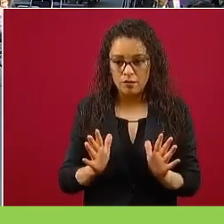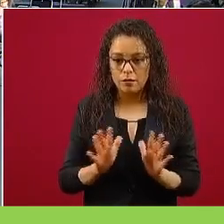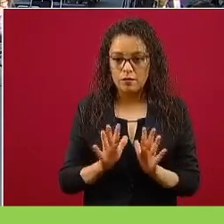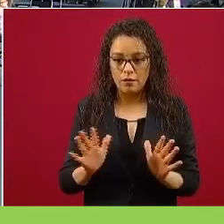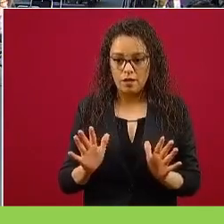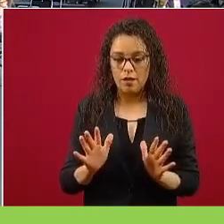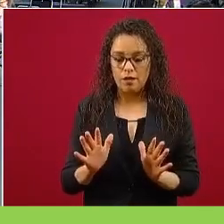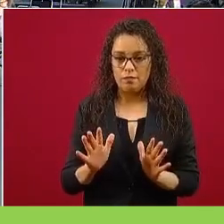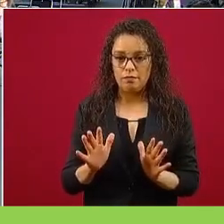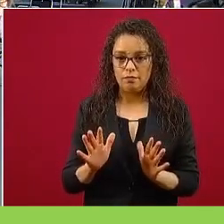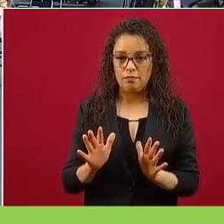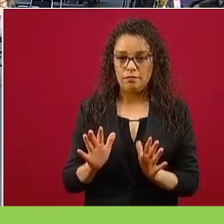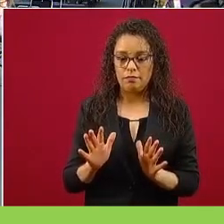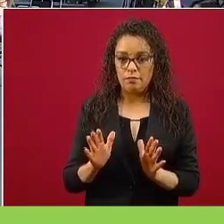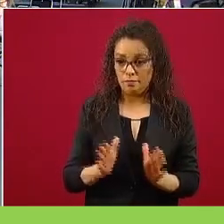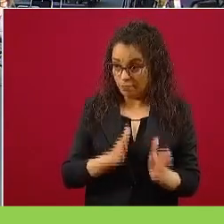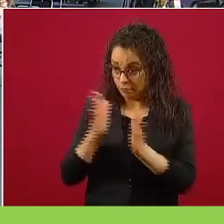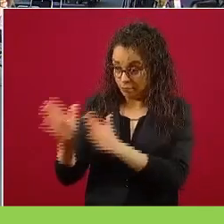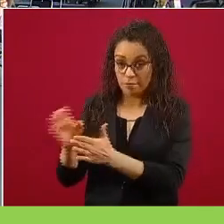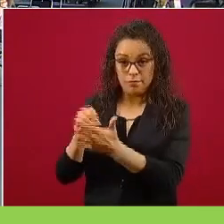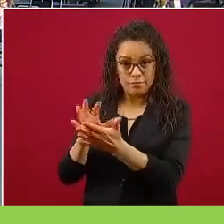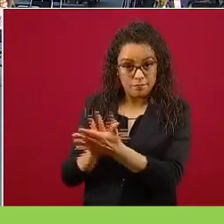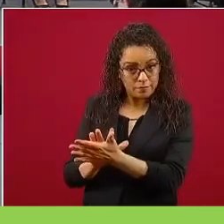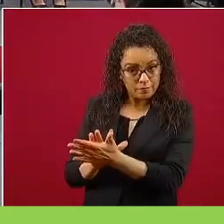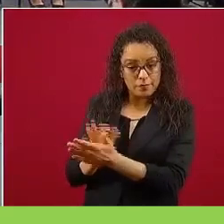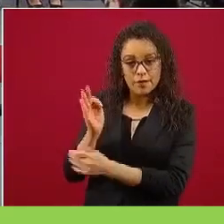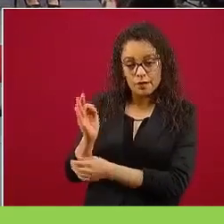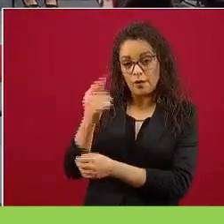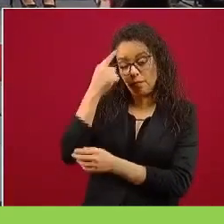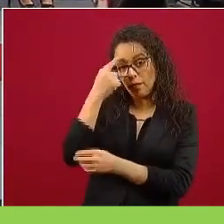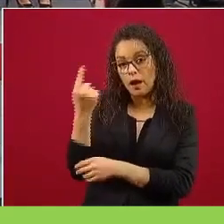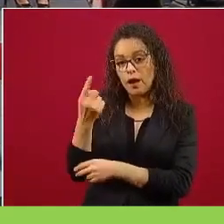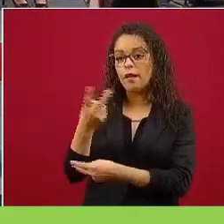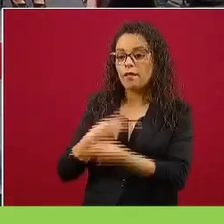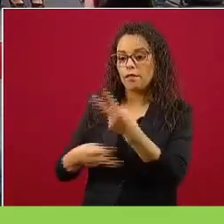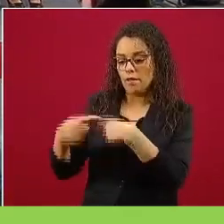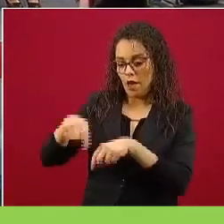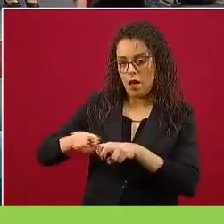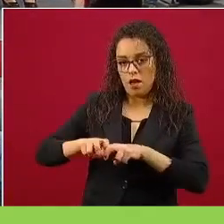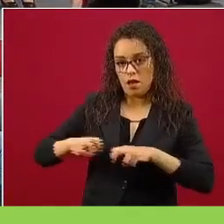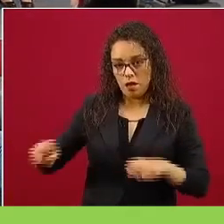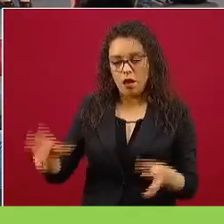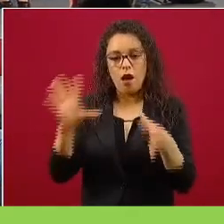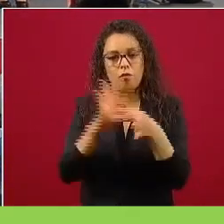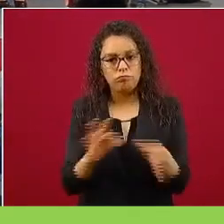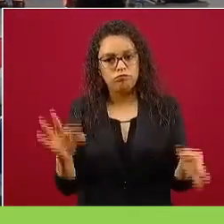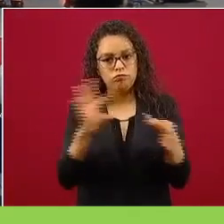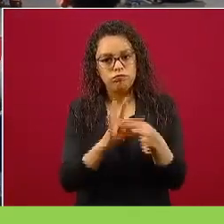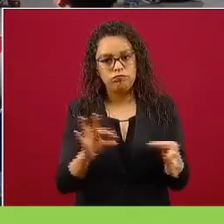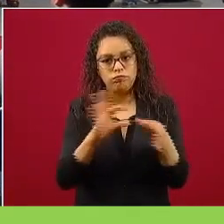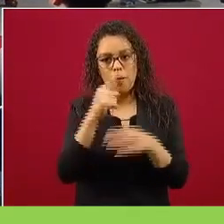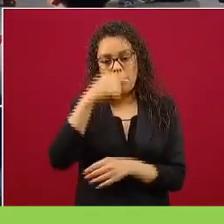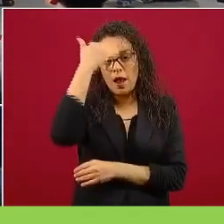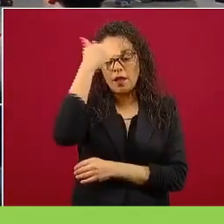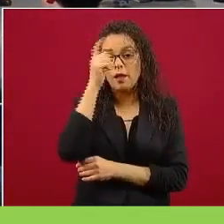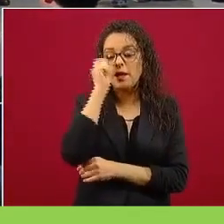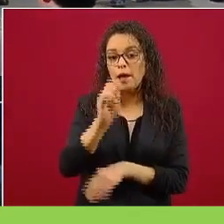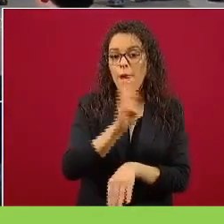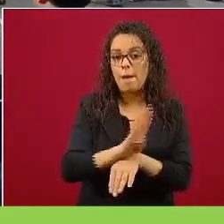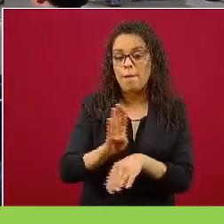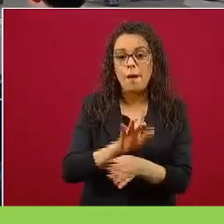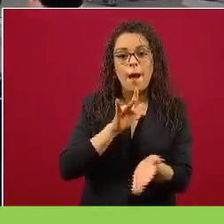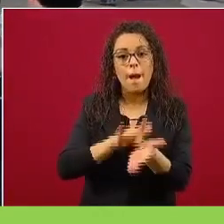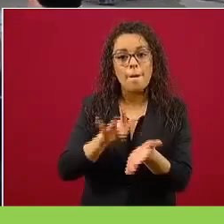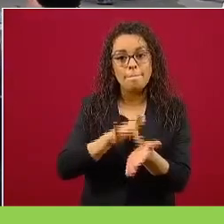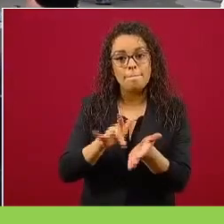aceptamos el emplazamiento para dar a conocer lo que se está haciendo en beneficio de las